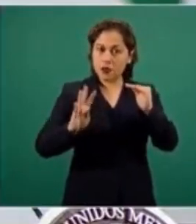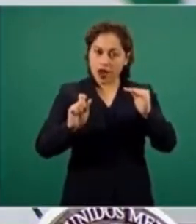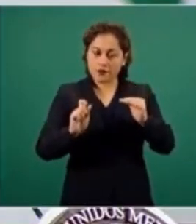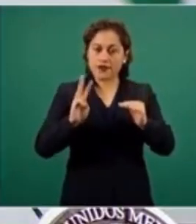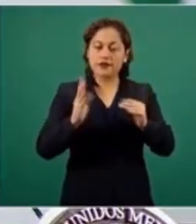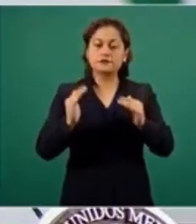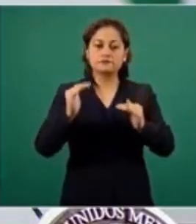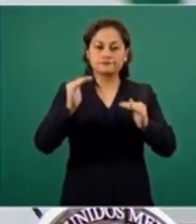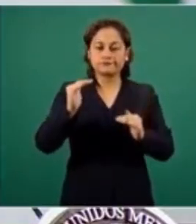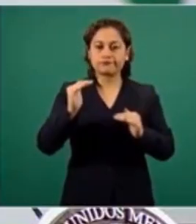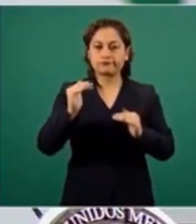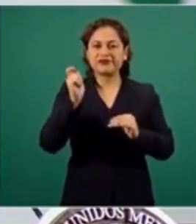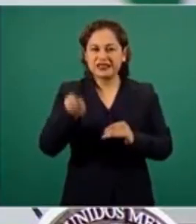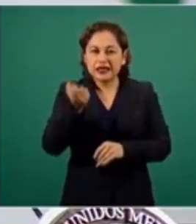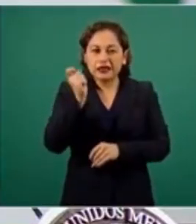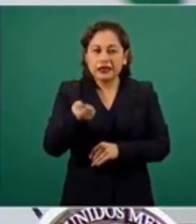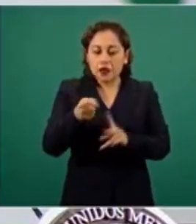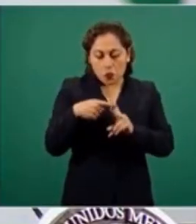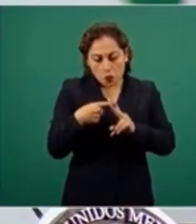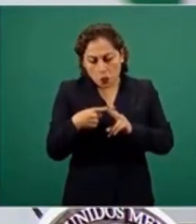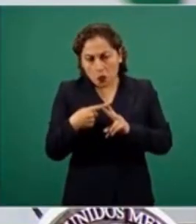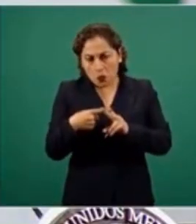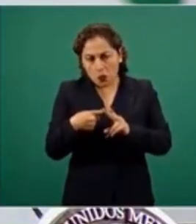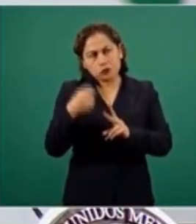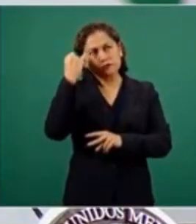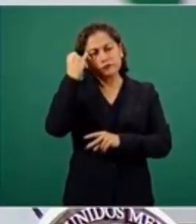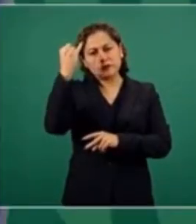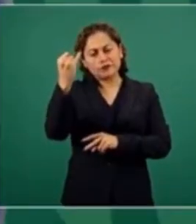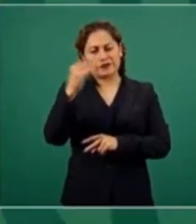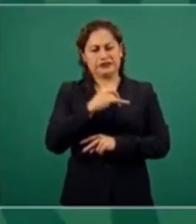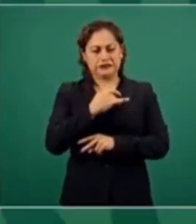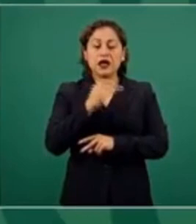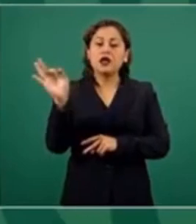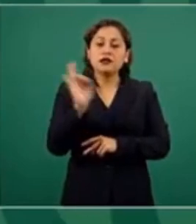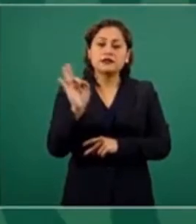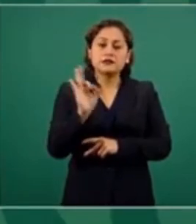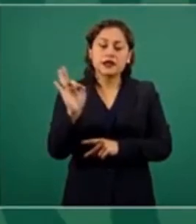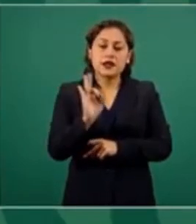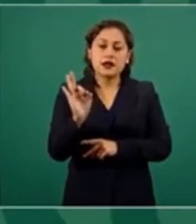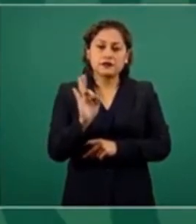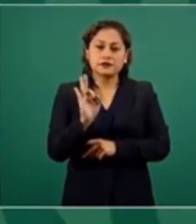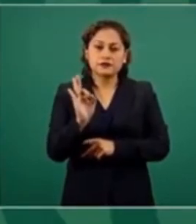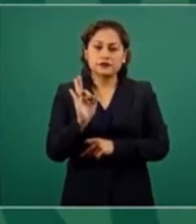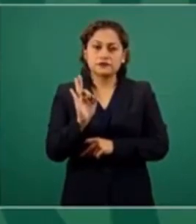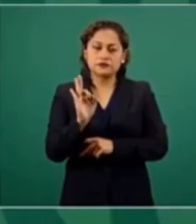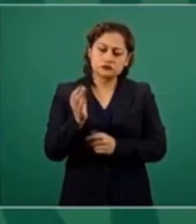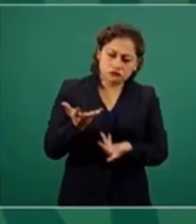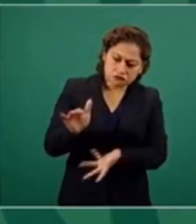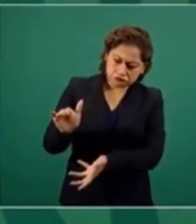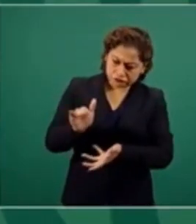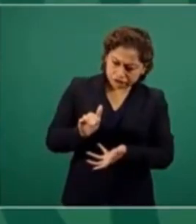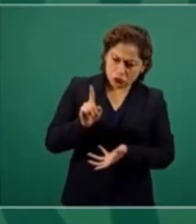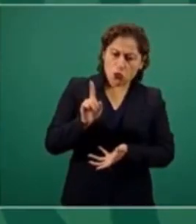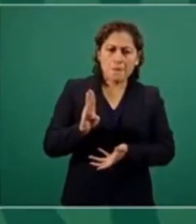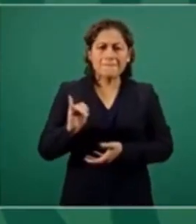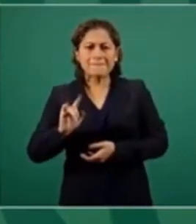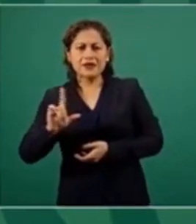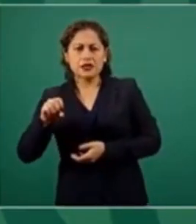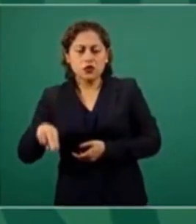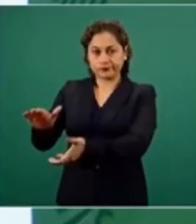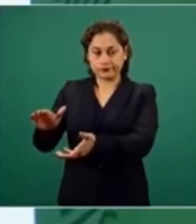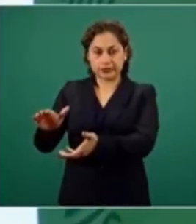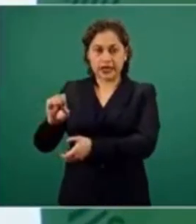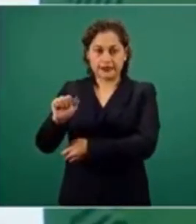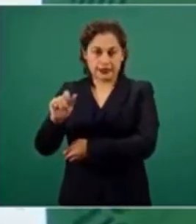entonces hacían cálculos de que nos podían corresponder hasta un billón de pesos de